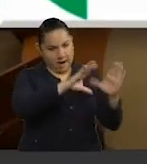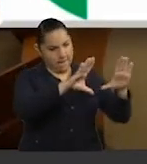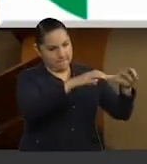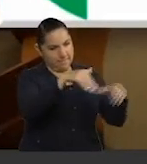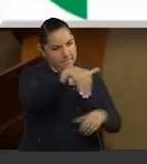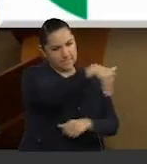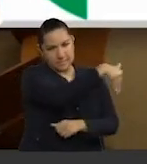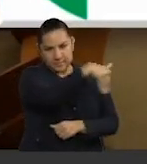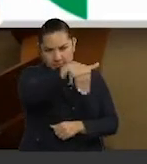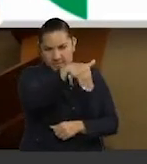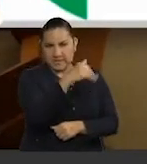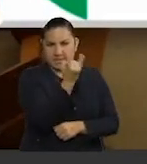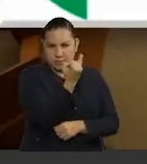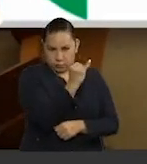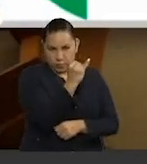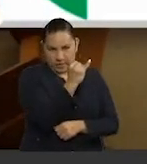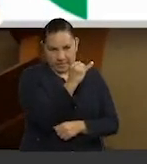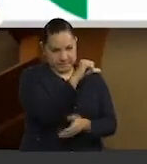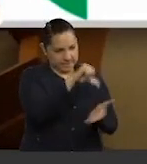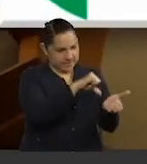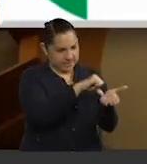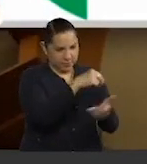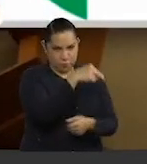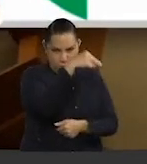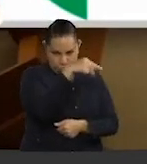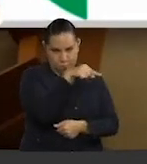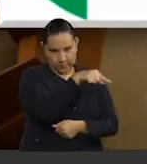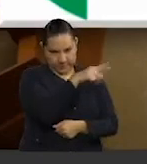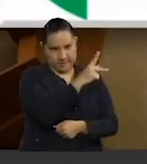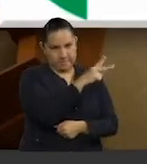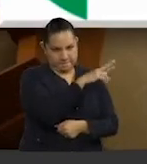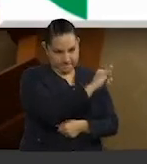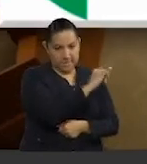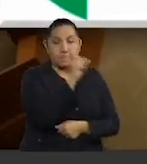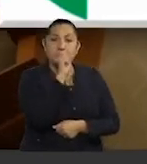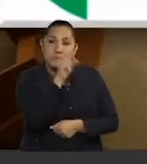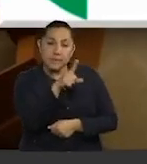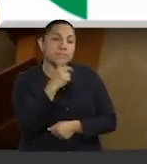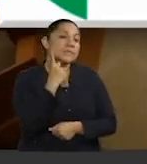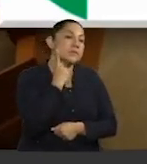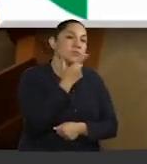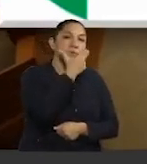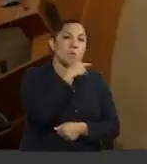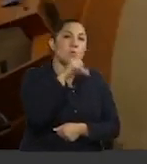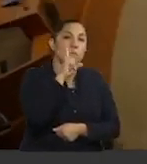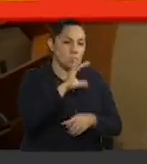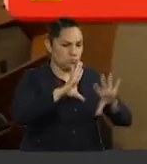Insurgentes Centro-Norte, y lo harán en conjunto con las y los diputados de su fracción parlamentaria.